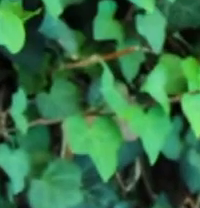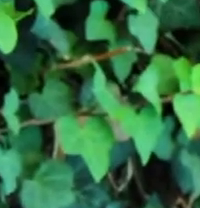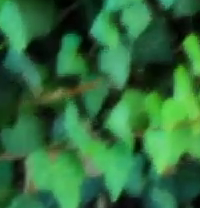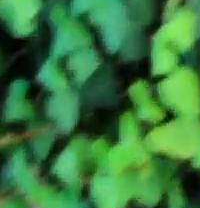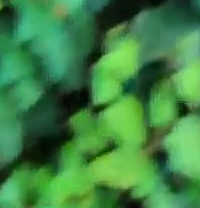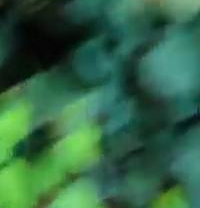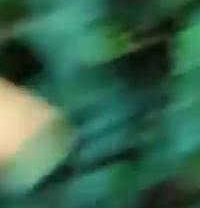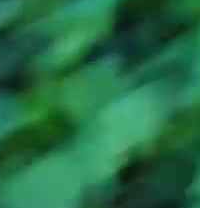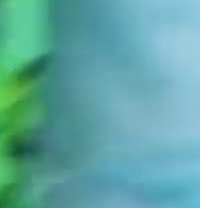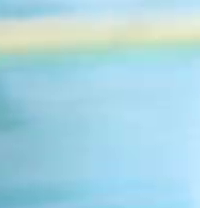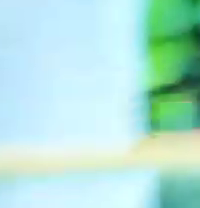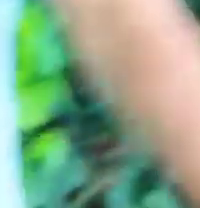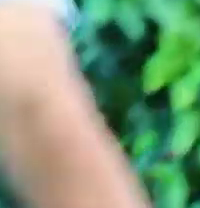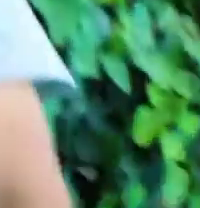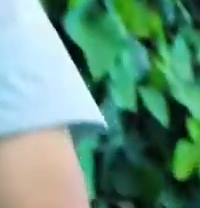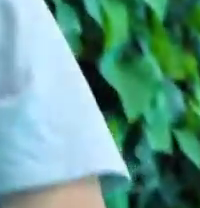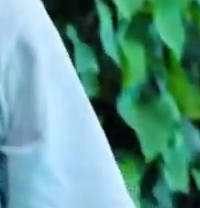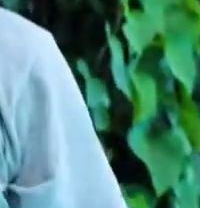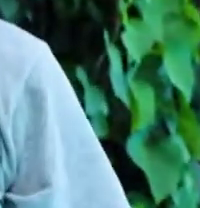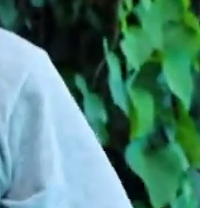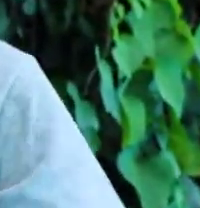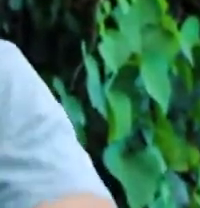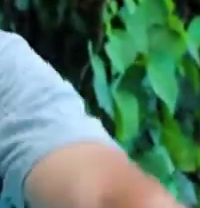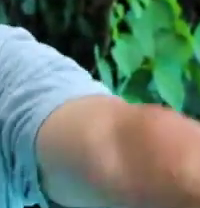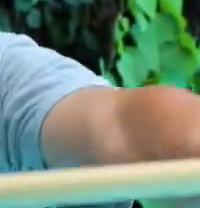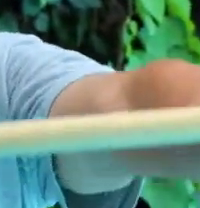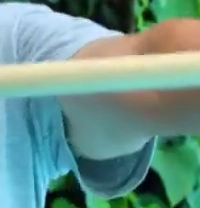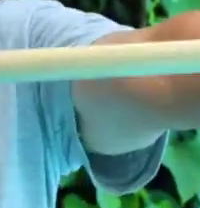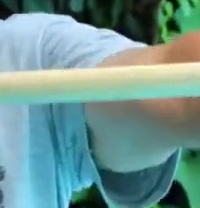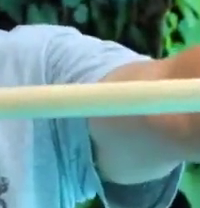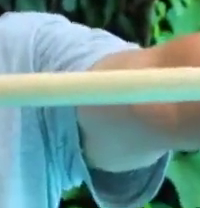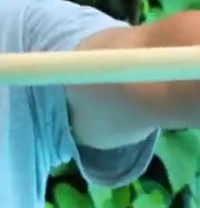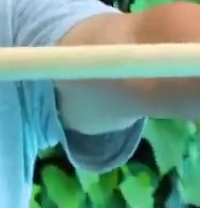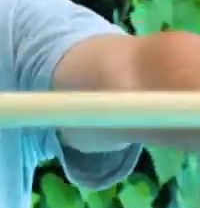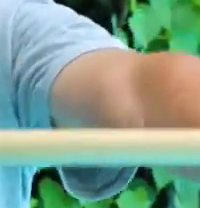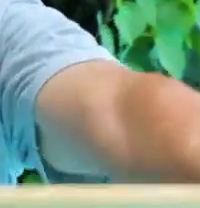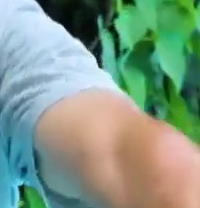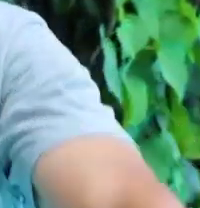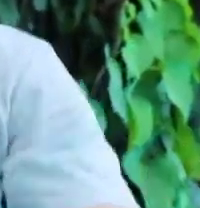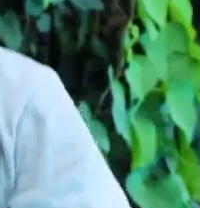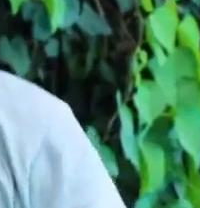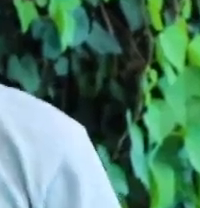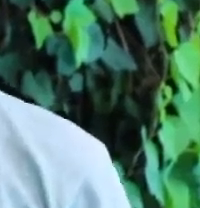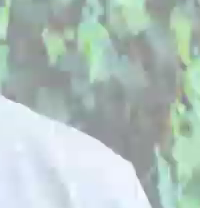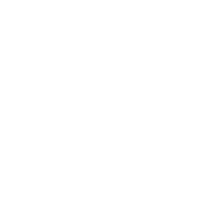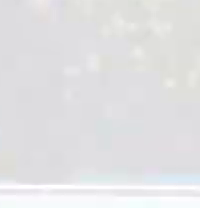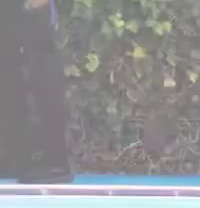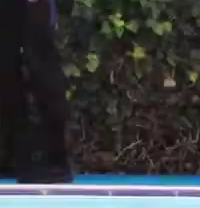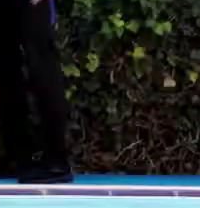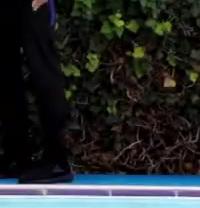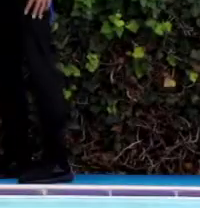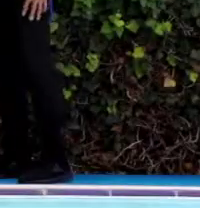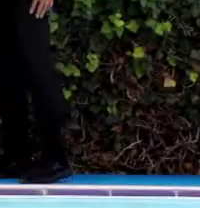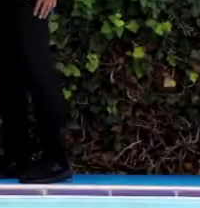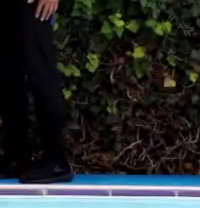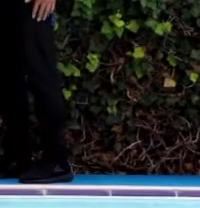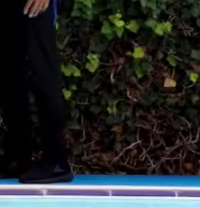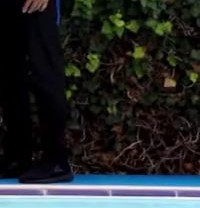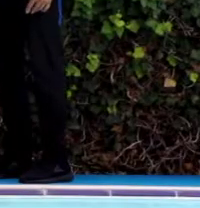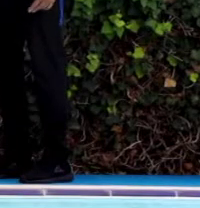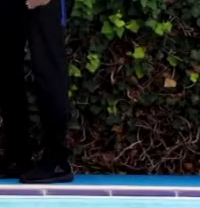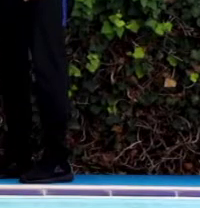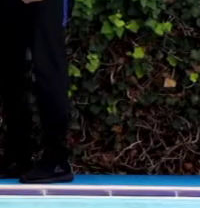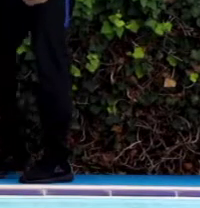barbilla. ¿Sí? Muy bien. Ahí está bien. Perfecto. Ahora vamos a hacer una